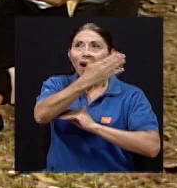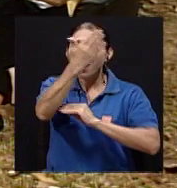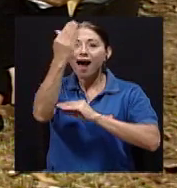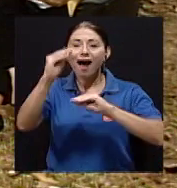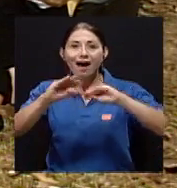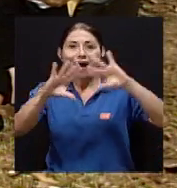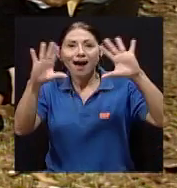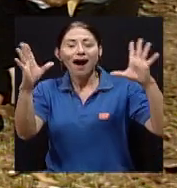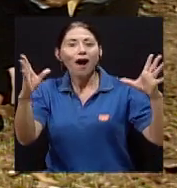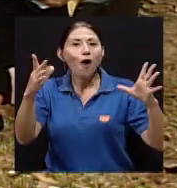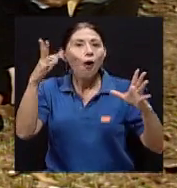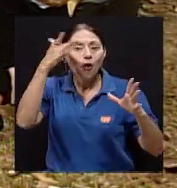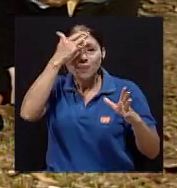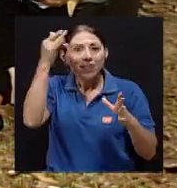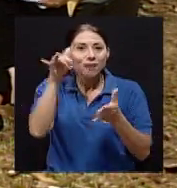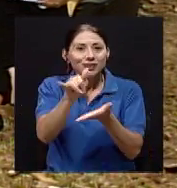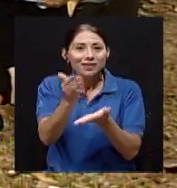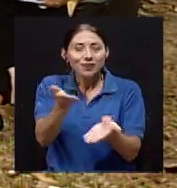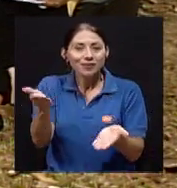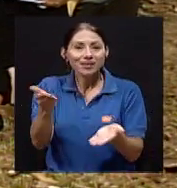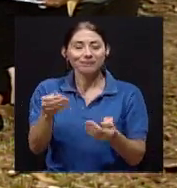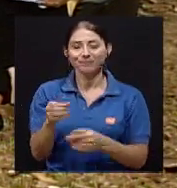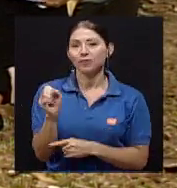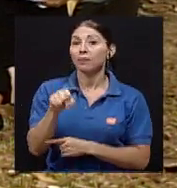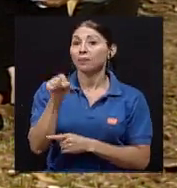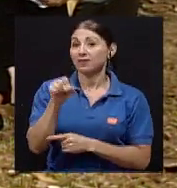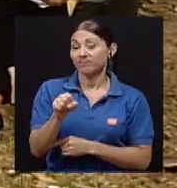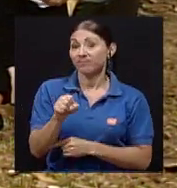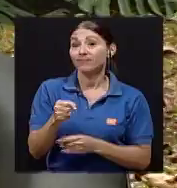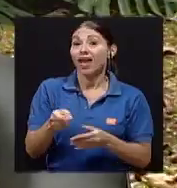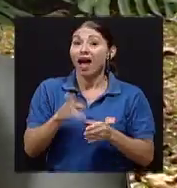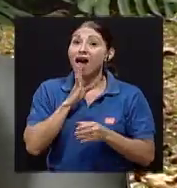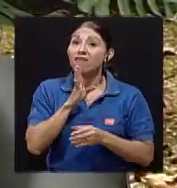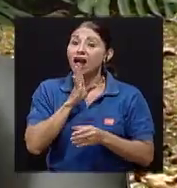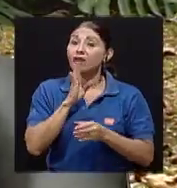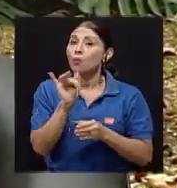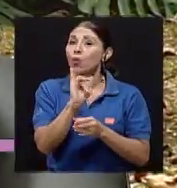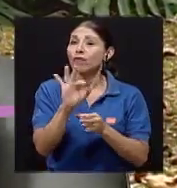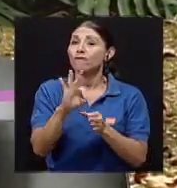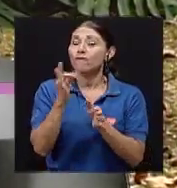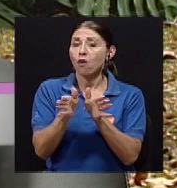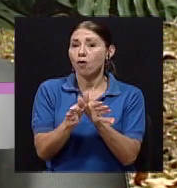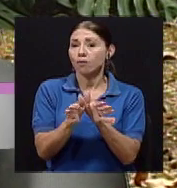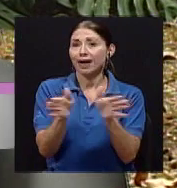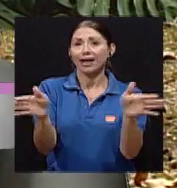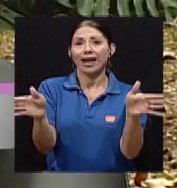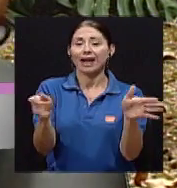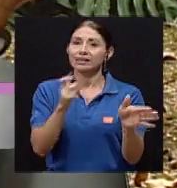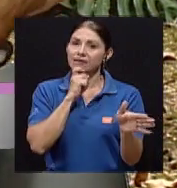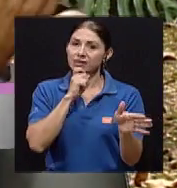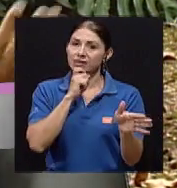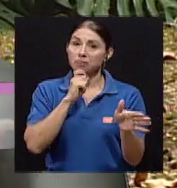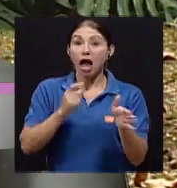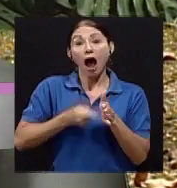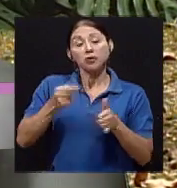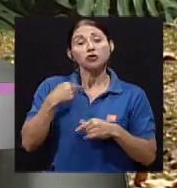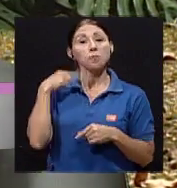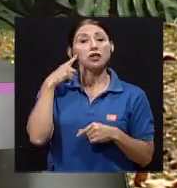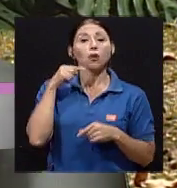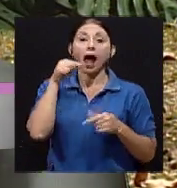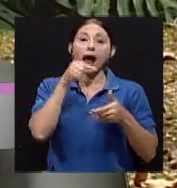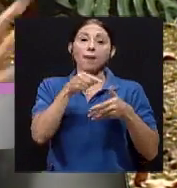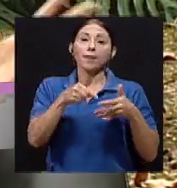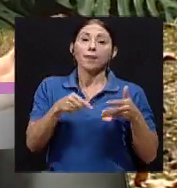el plantearlo muy generalizado es complejo, ¿verdad? Porque a veces lo que para mí es vivir mejor, para otras personas no,